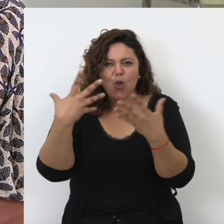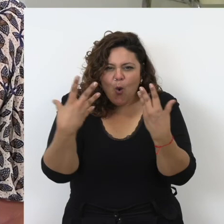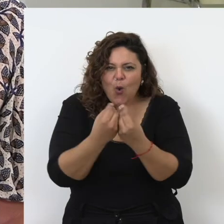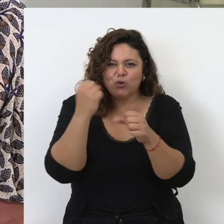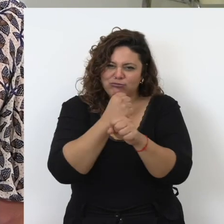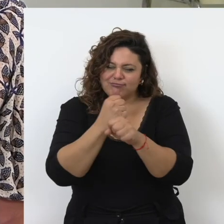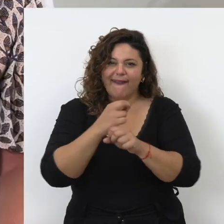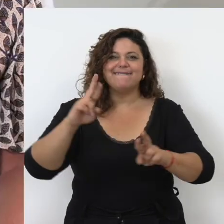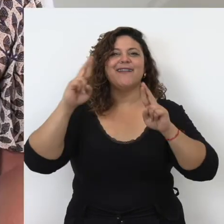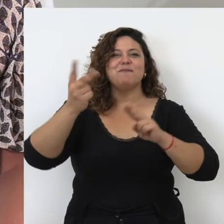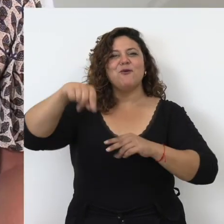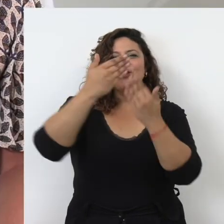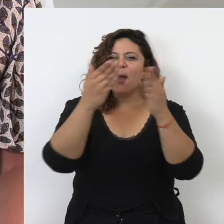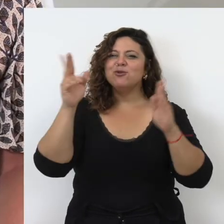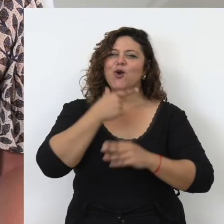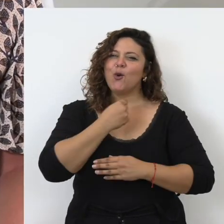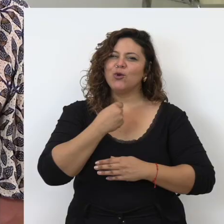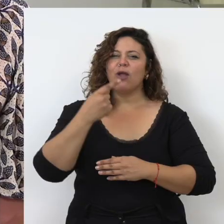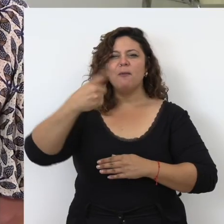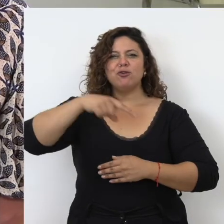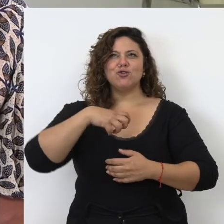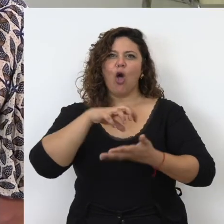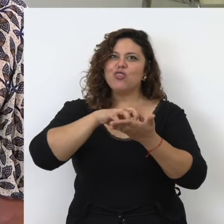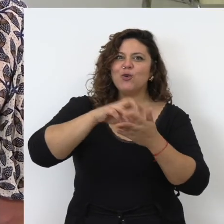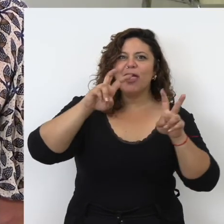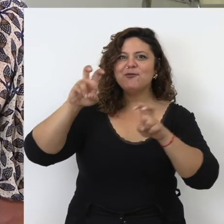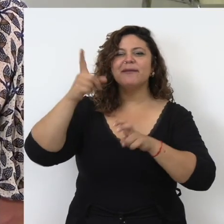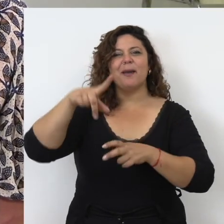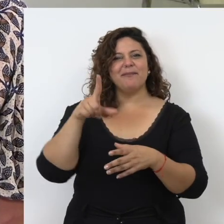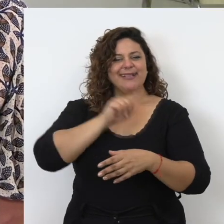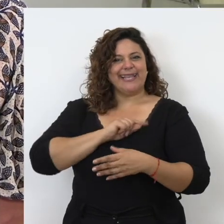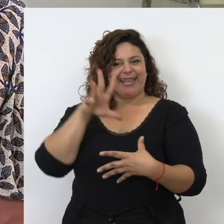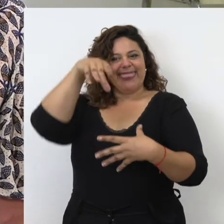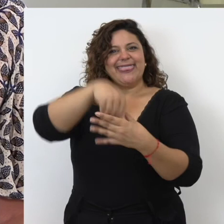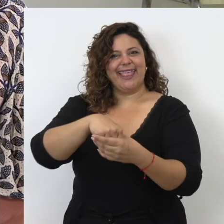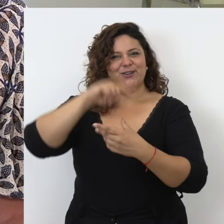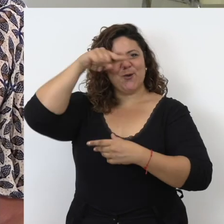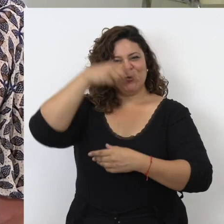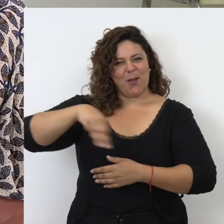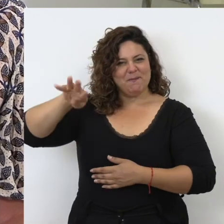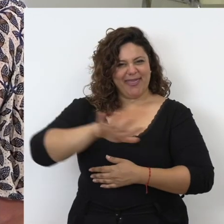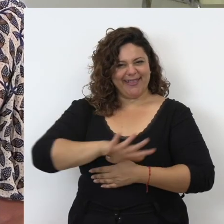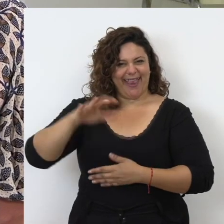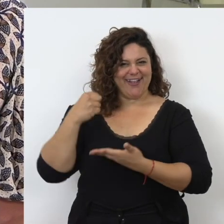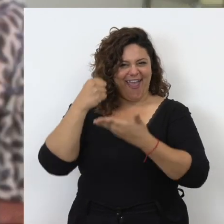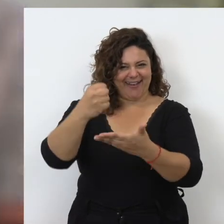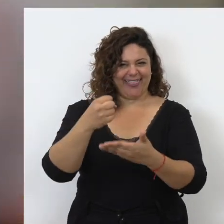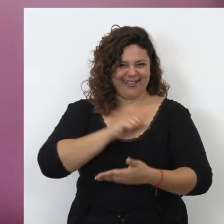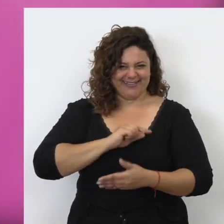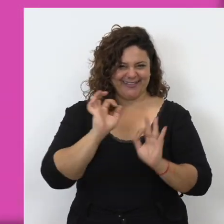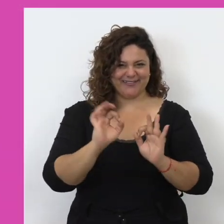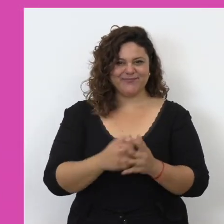guste la exposición que os abra nuevas rutas y que os sintáis un poquito más parte y heredero de esta cultura del Mediterráneo